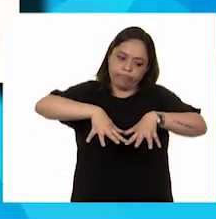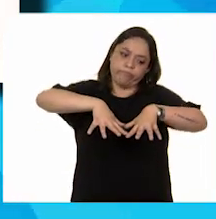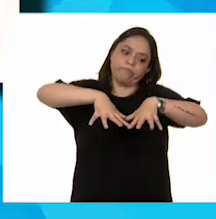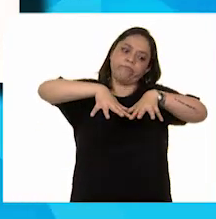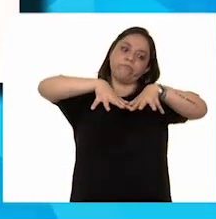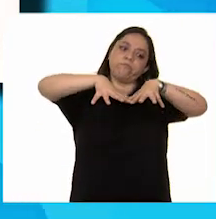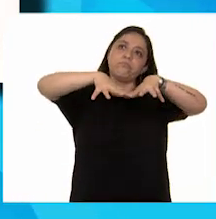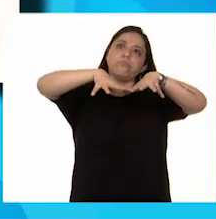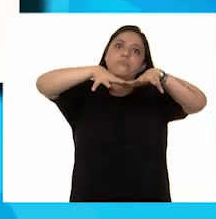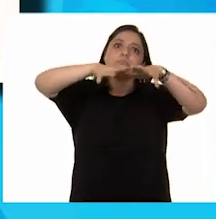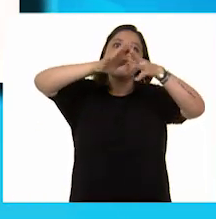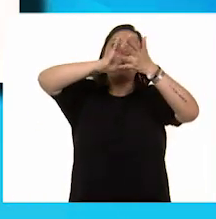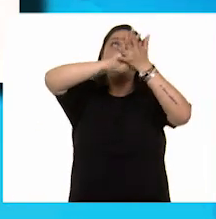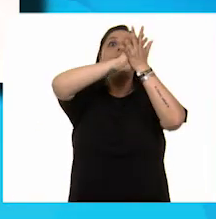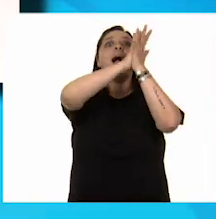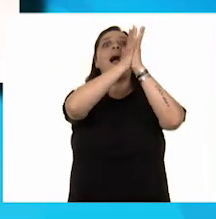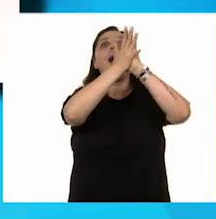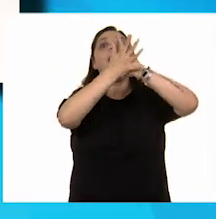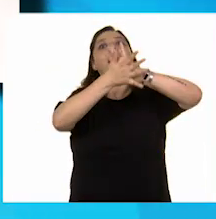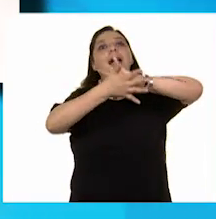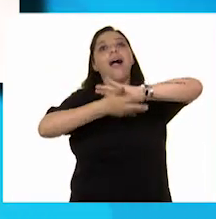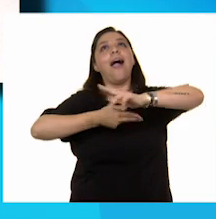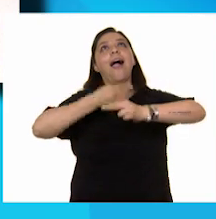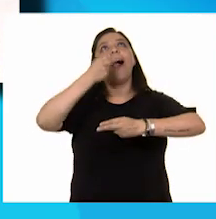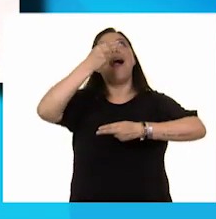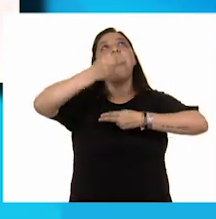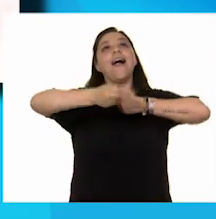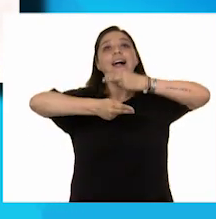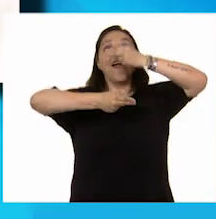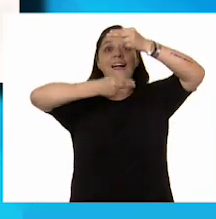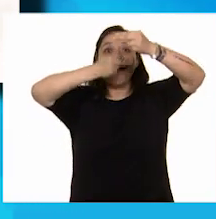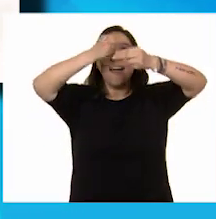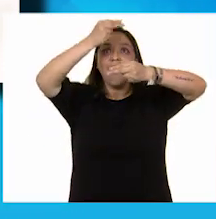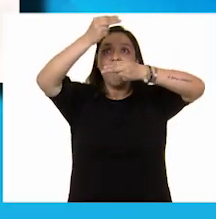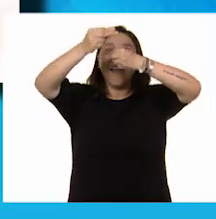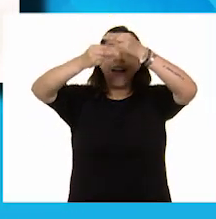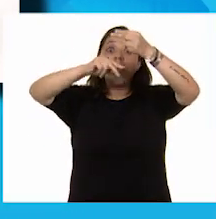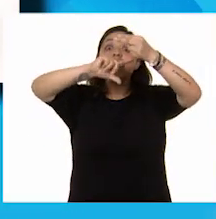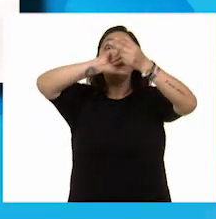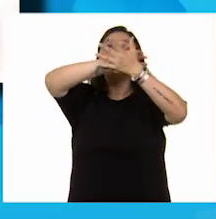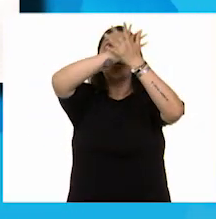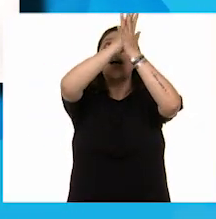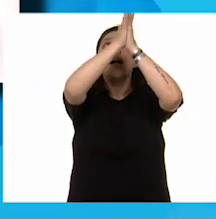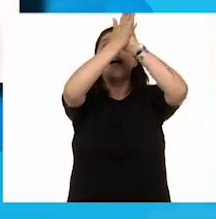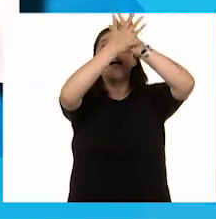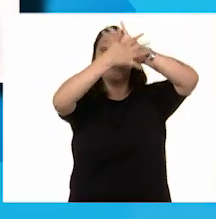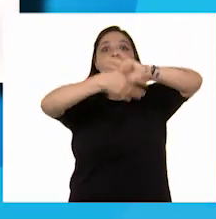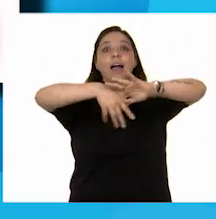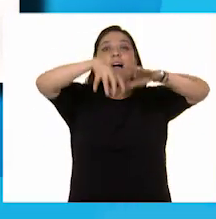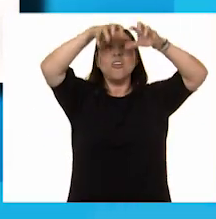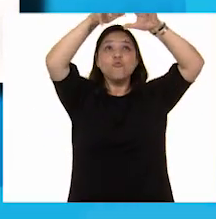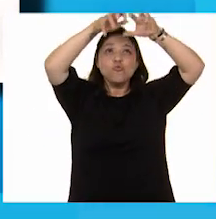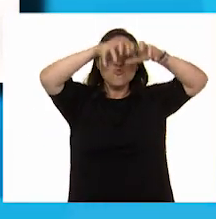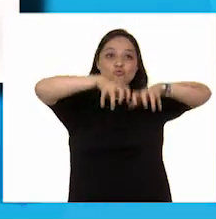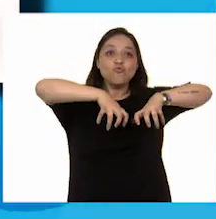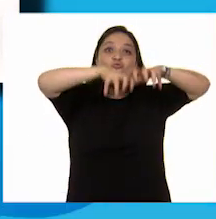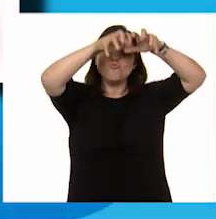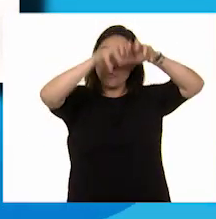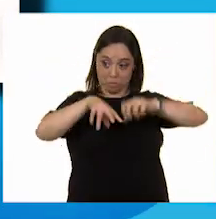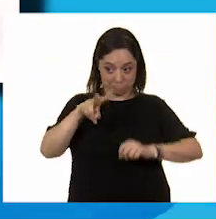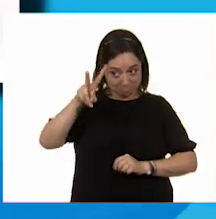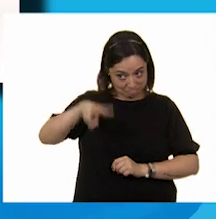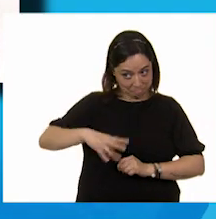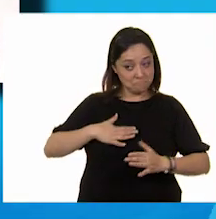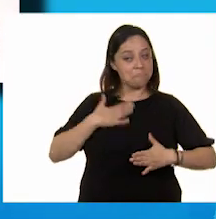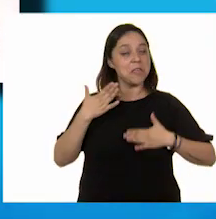por un tiempo en las nubes. Y cuando sea el momento, bajaremos convertidas en lluvia. Ya verán qué divertido